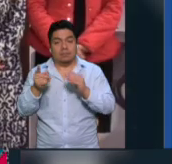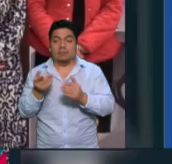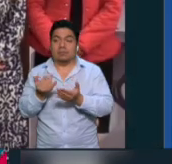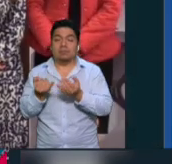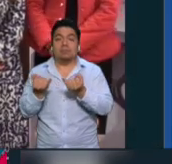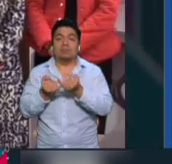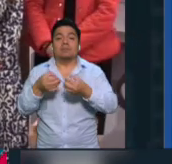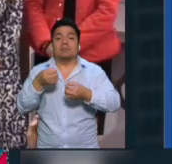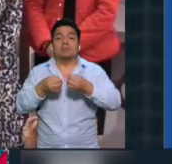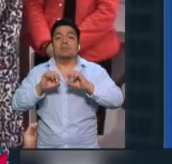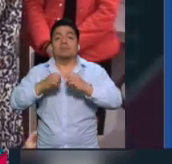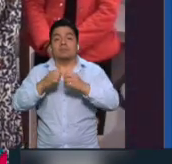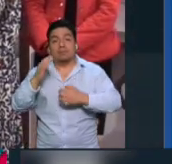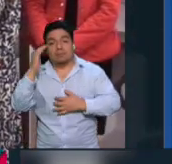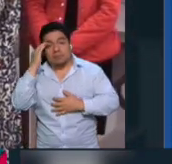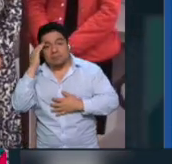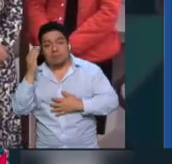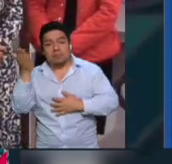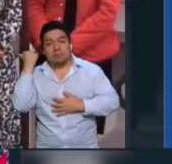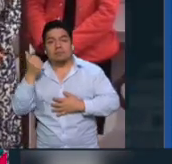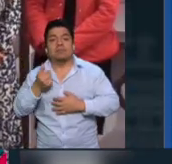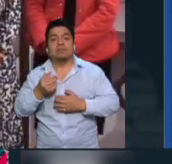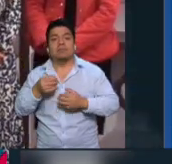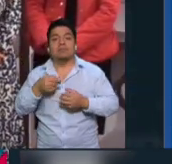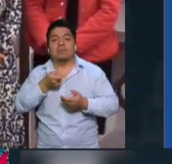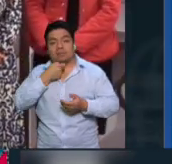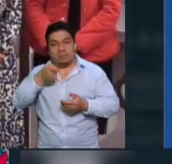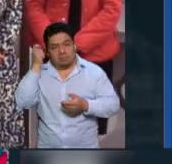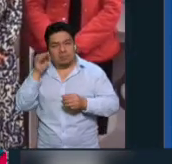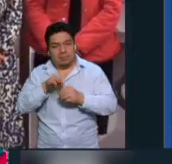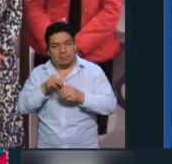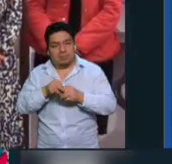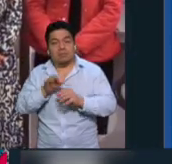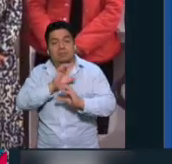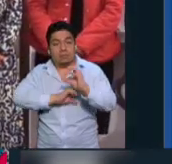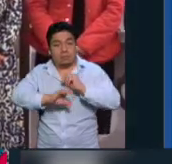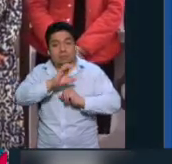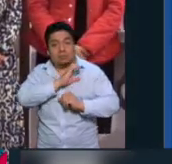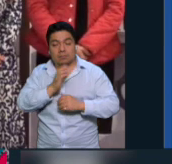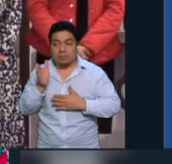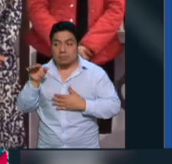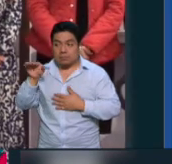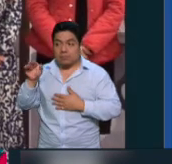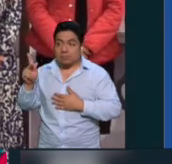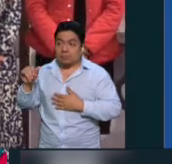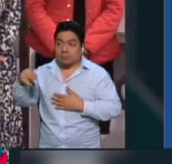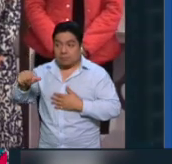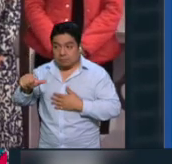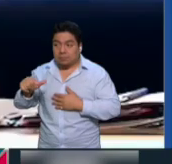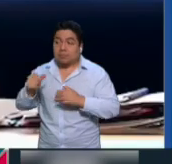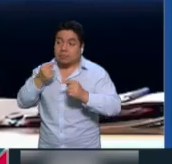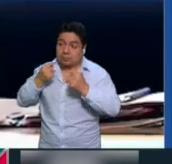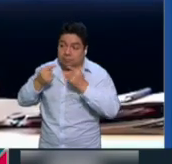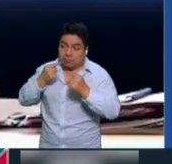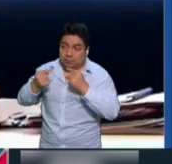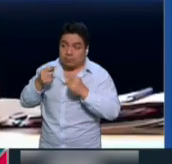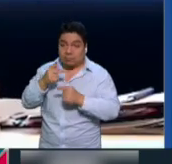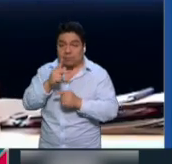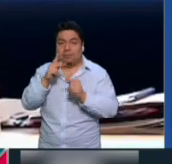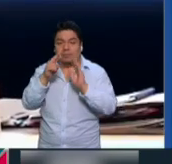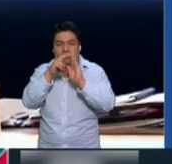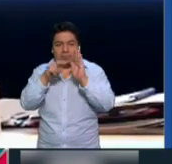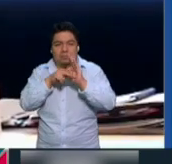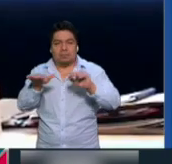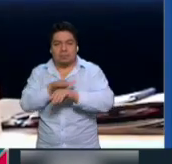magistrados electorales en pleno proceso electoral. La doctora Sheinbaum Pardo además sugirió a Piña que en lugar de buscar un diálogo sobre la reforma al Poder